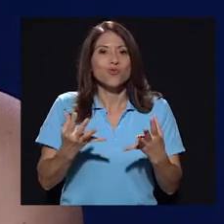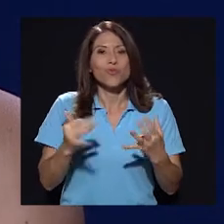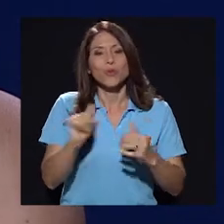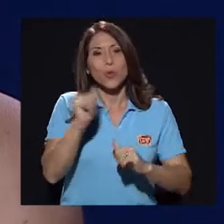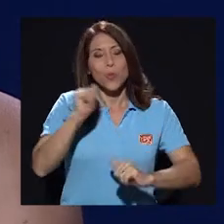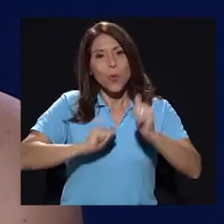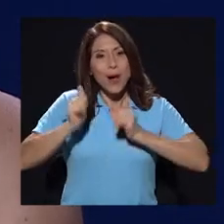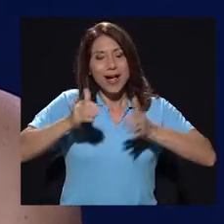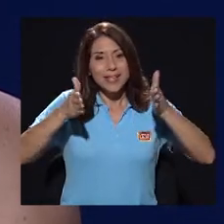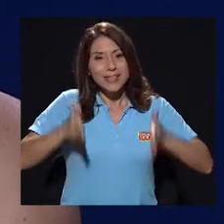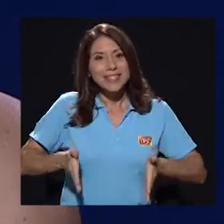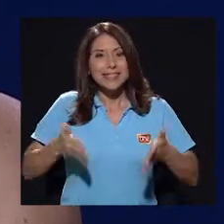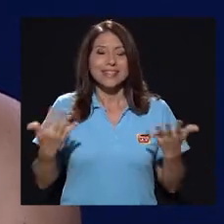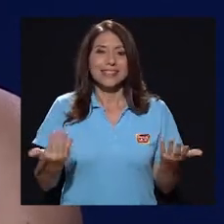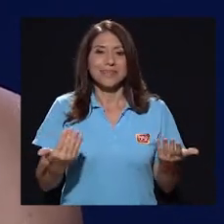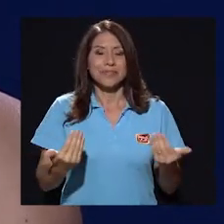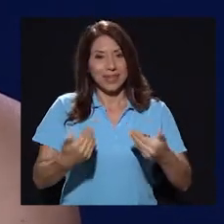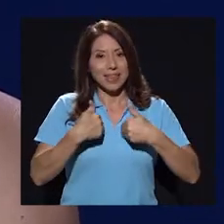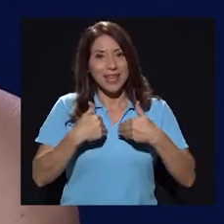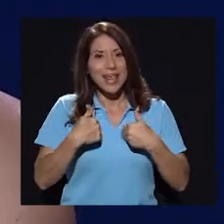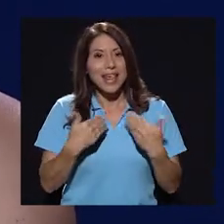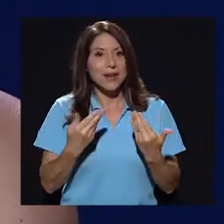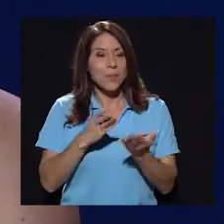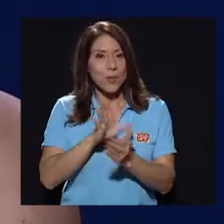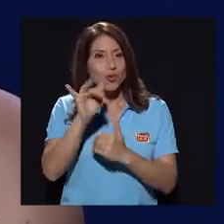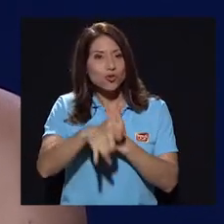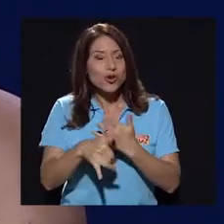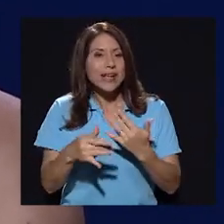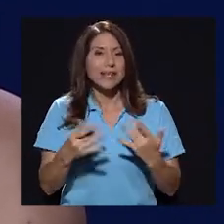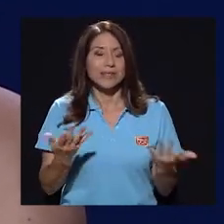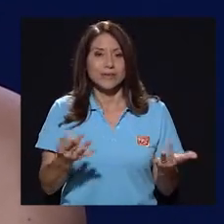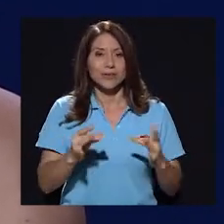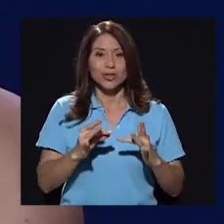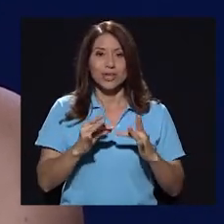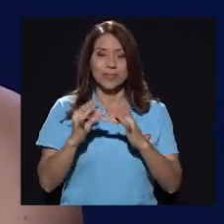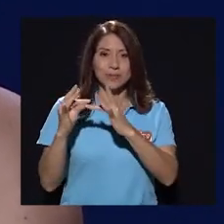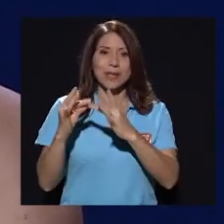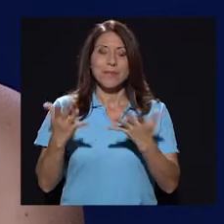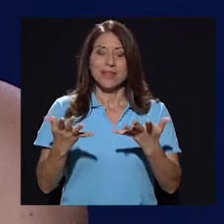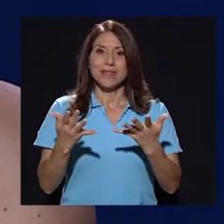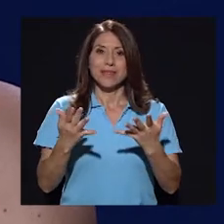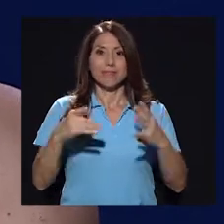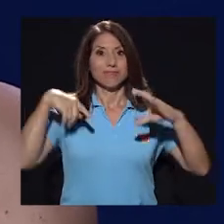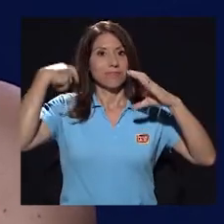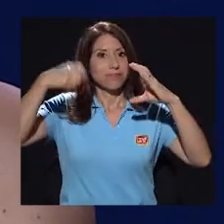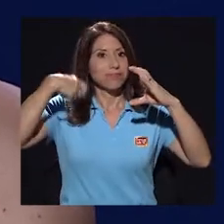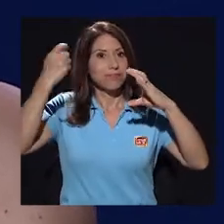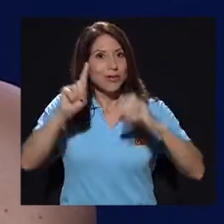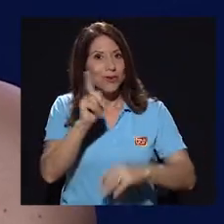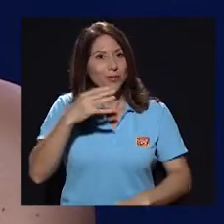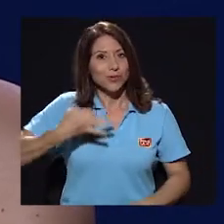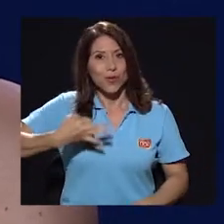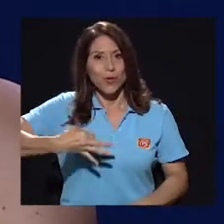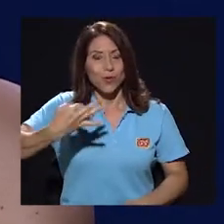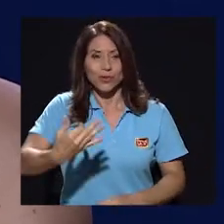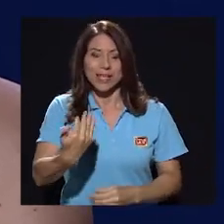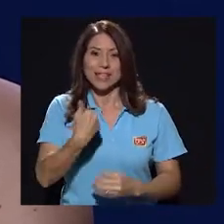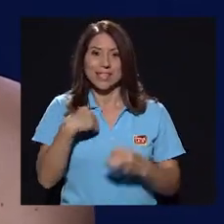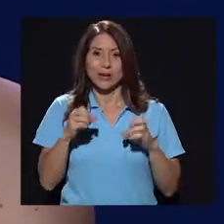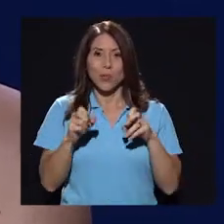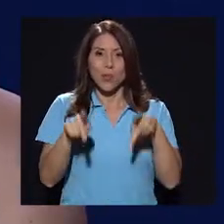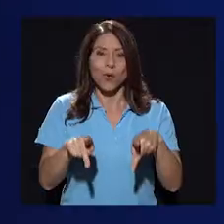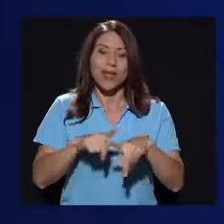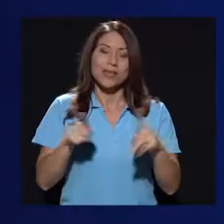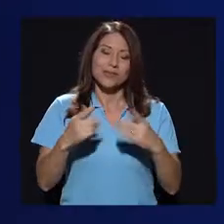actrices tener proyectos y sobre todo estar en el cine. No es todos los días que uno tiene esa